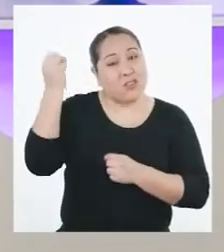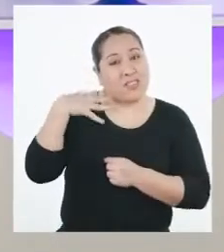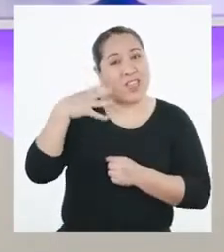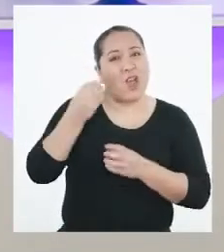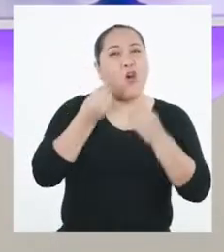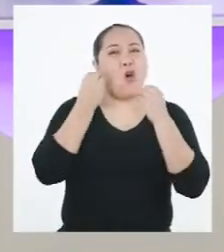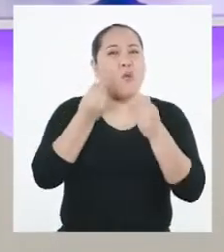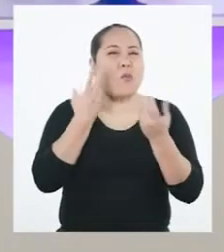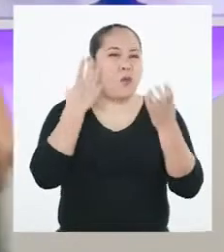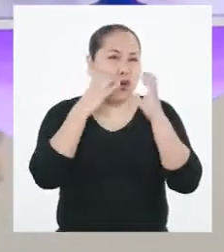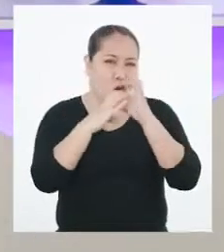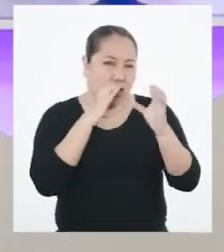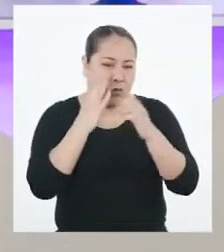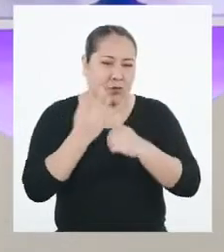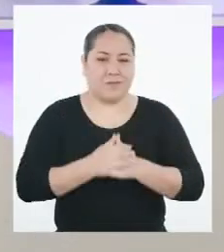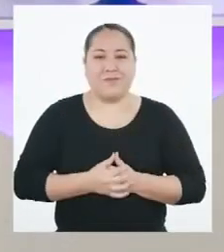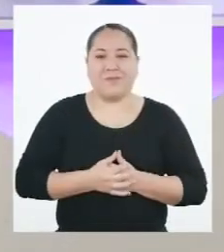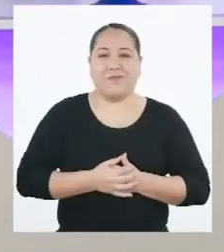es un conversatorio.